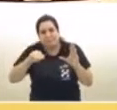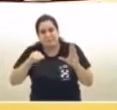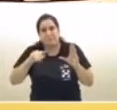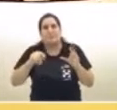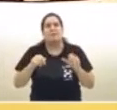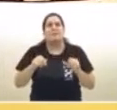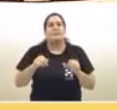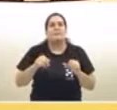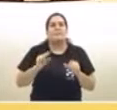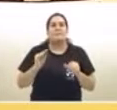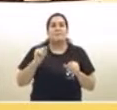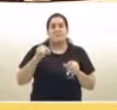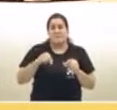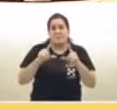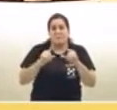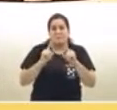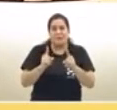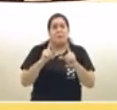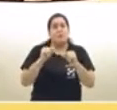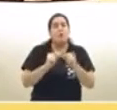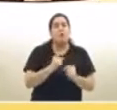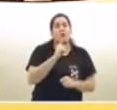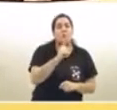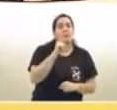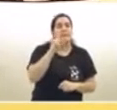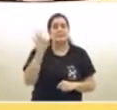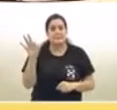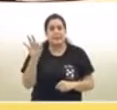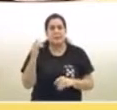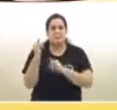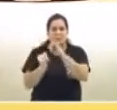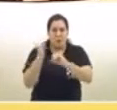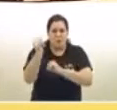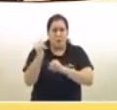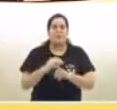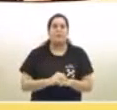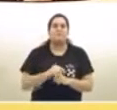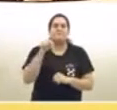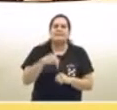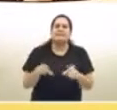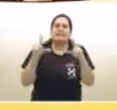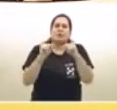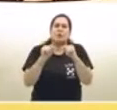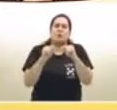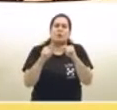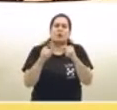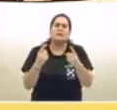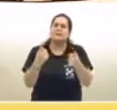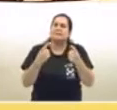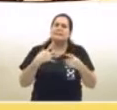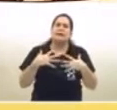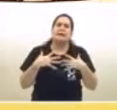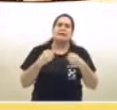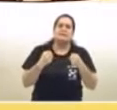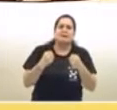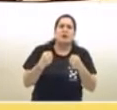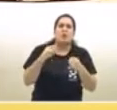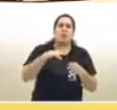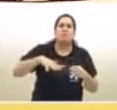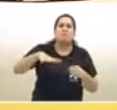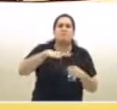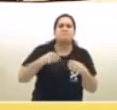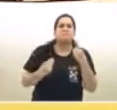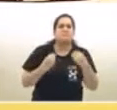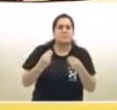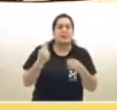1.100 que estamos comentando. De manera que, frente a ese valor, lo que genera como necesidad el sistema de salud es las camas que